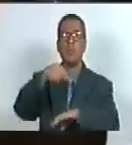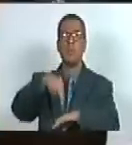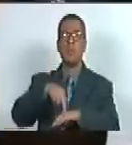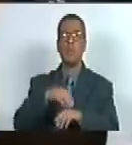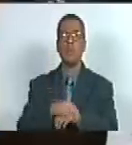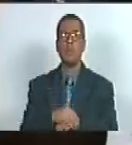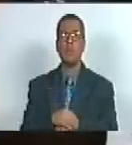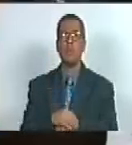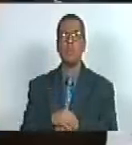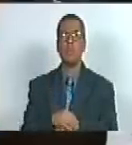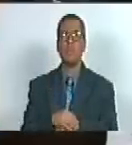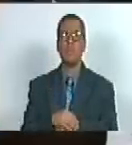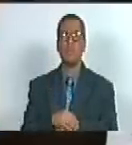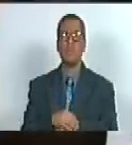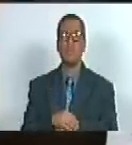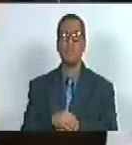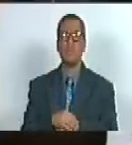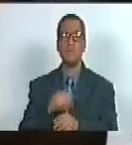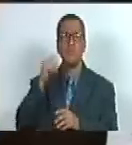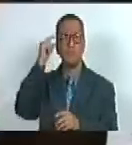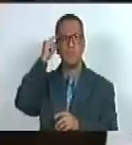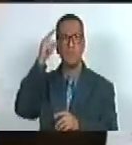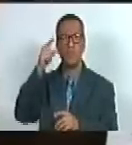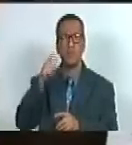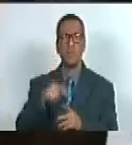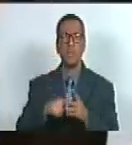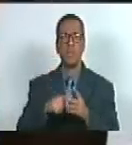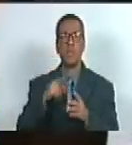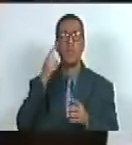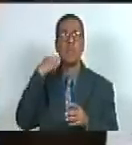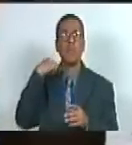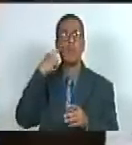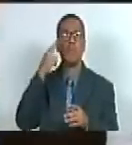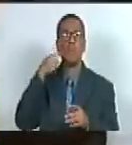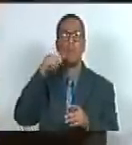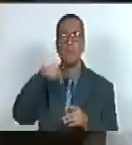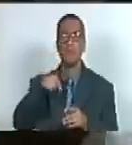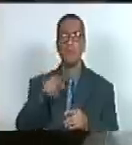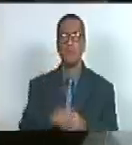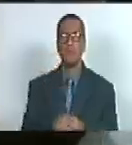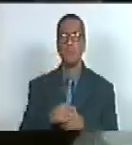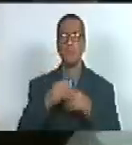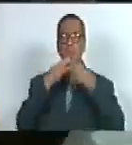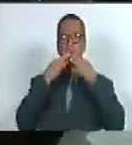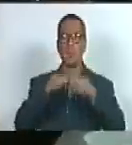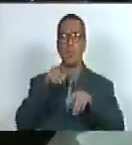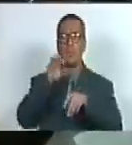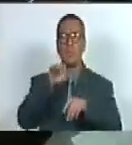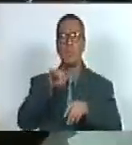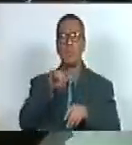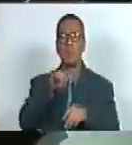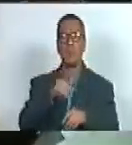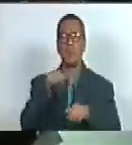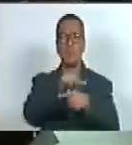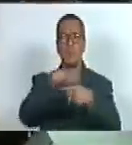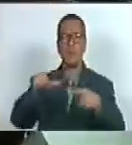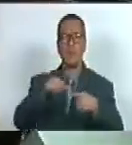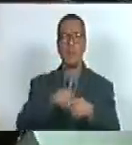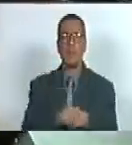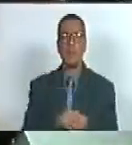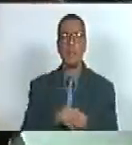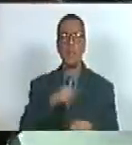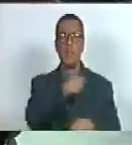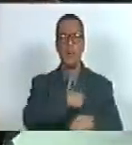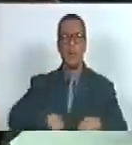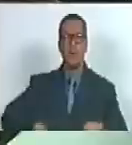se decretó el día de la afro venezolanidad y en esa misma semana el